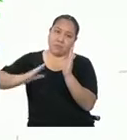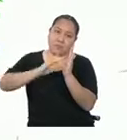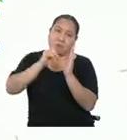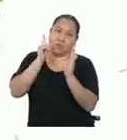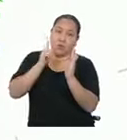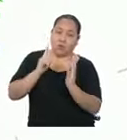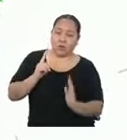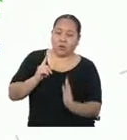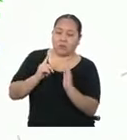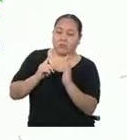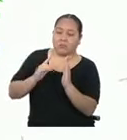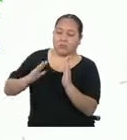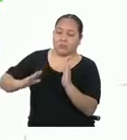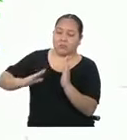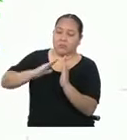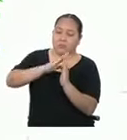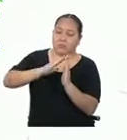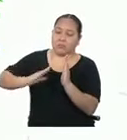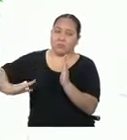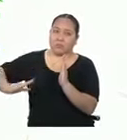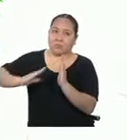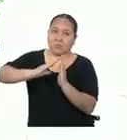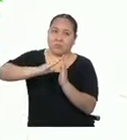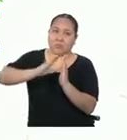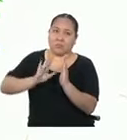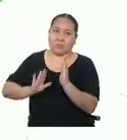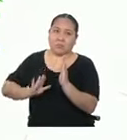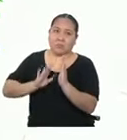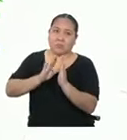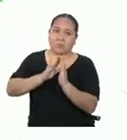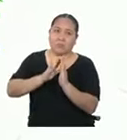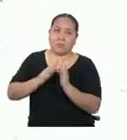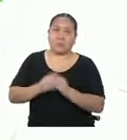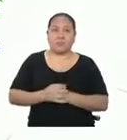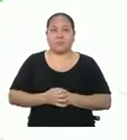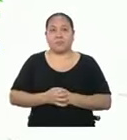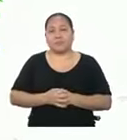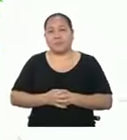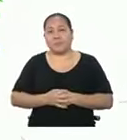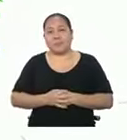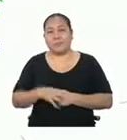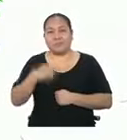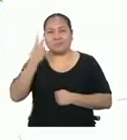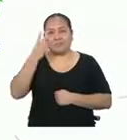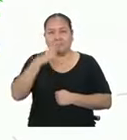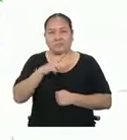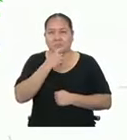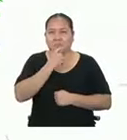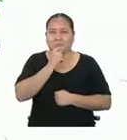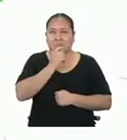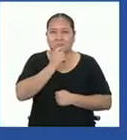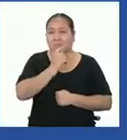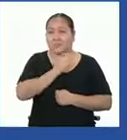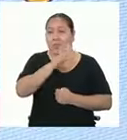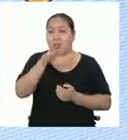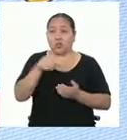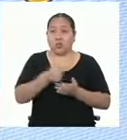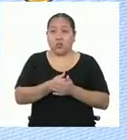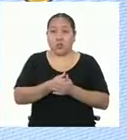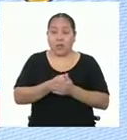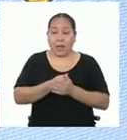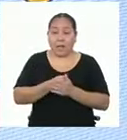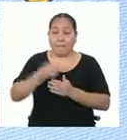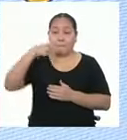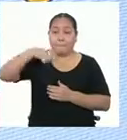una de sus caras laterales no es un triángulo isósceles. Ahora que veo bien, podríamos decir que toda pirámide